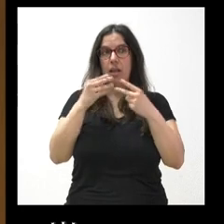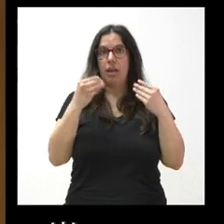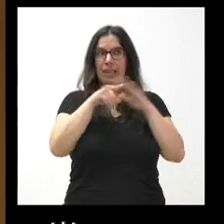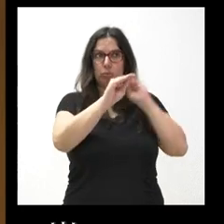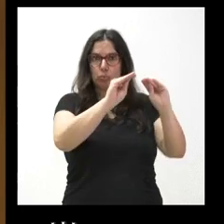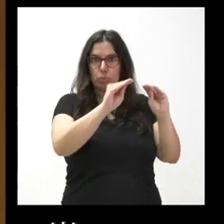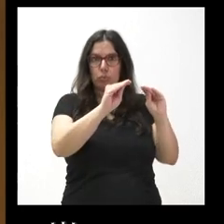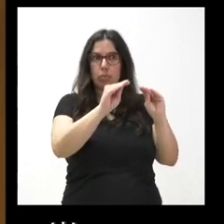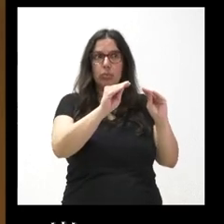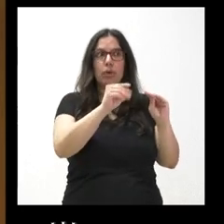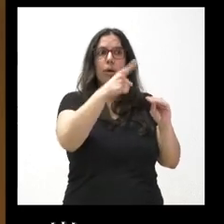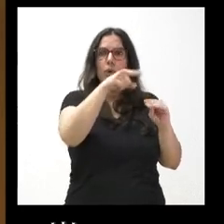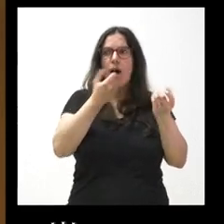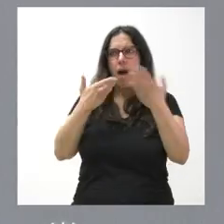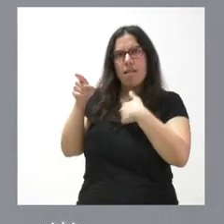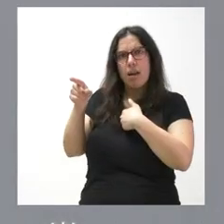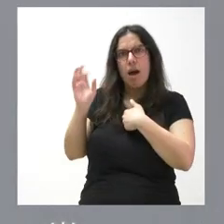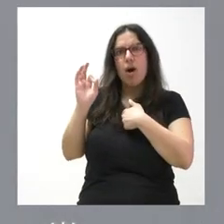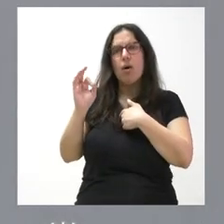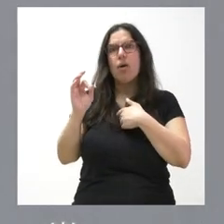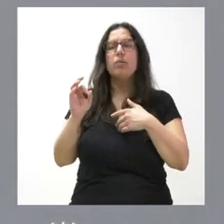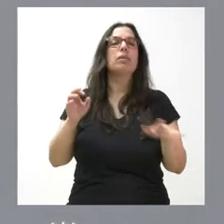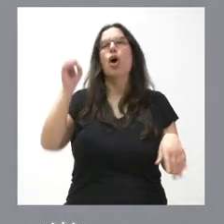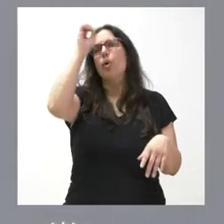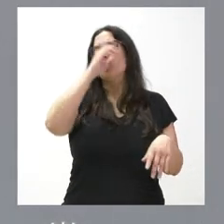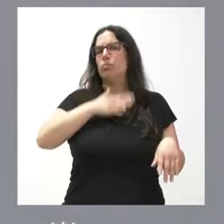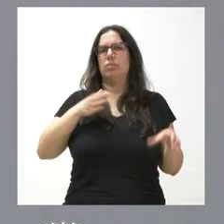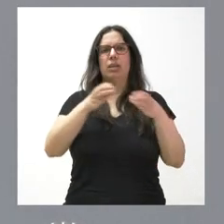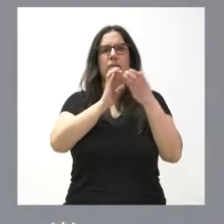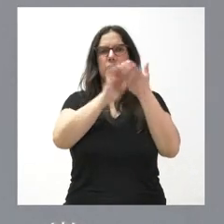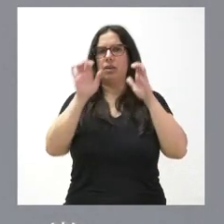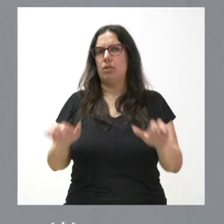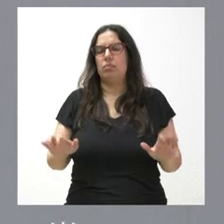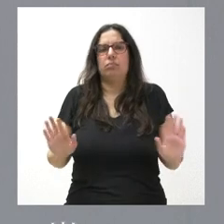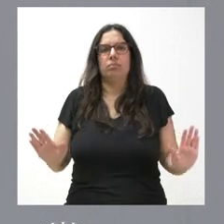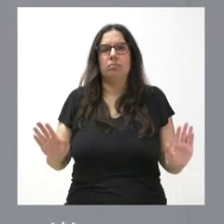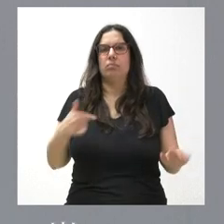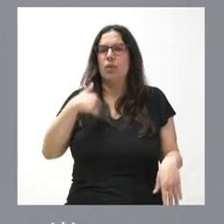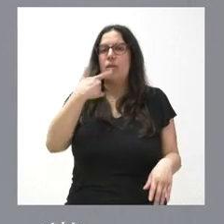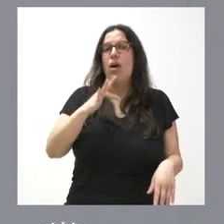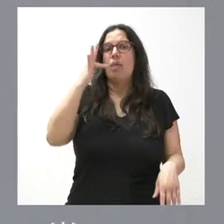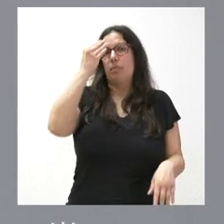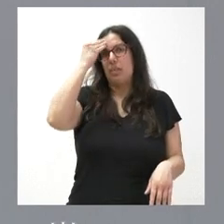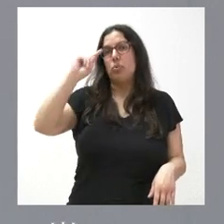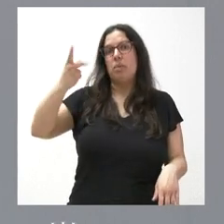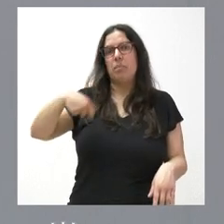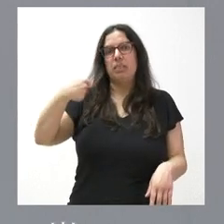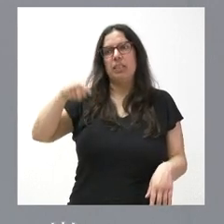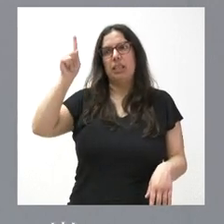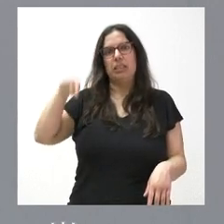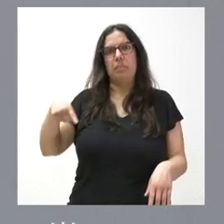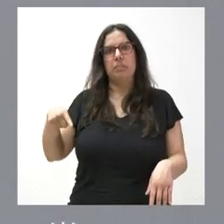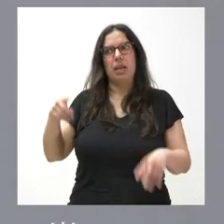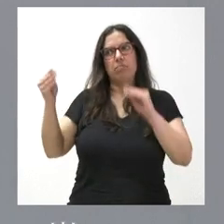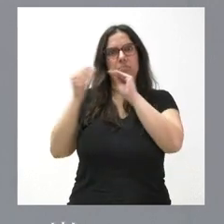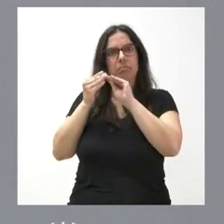de hacerlo o lo seguirán haciendo? Esta es la posición del Gobierno de Castilla y León. Yo se lo digo y, además, creo que el vicepresidente también ha coincidido